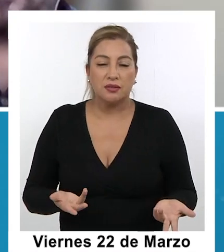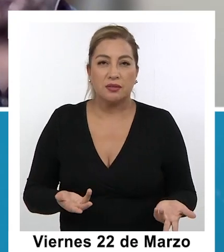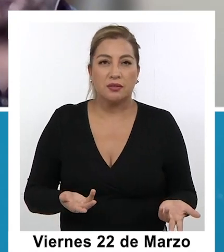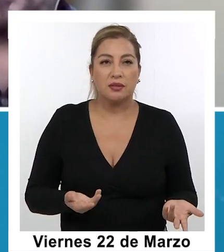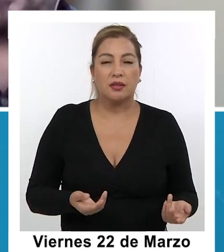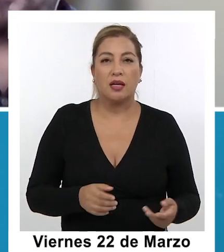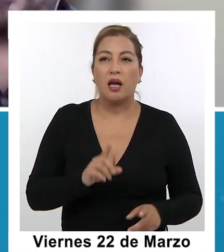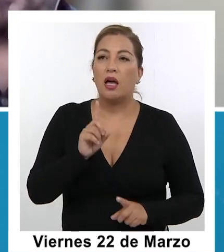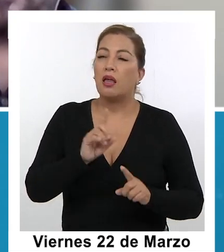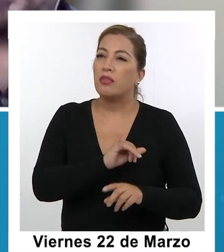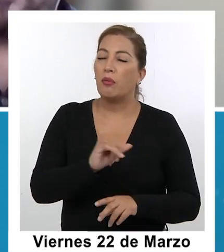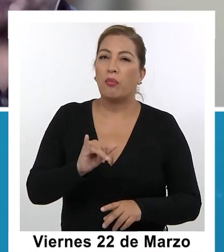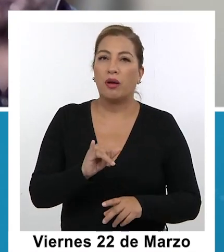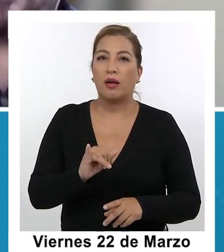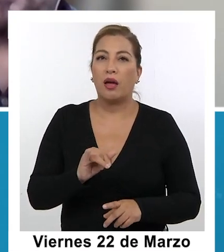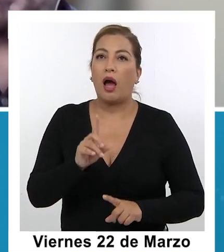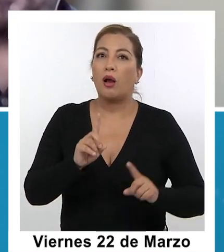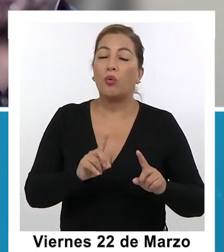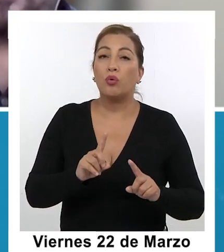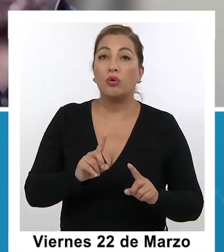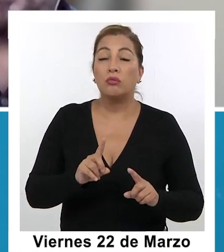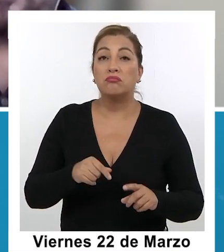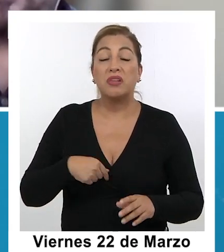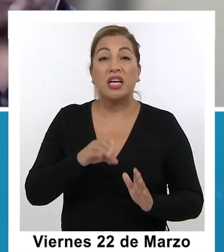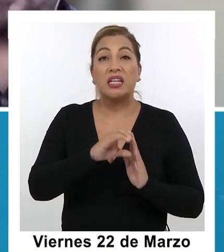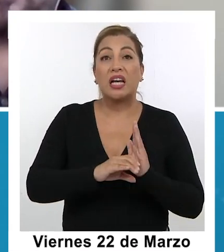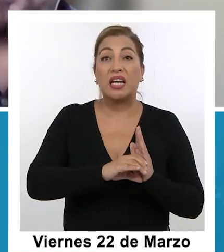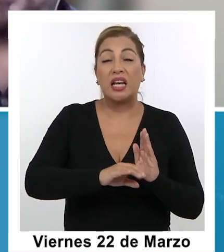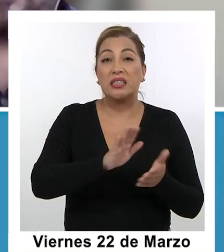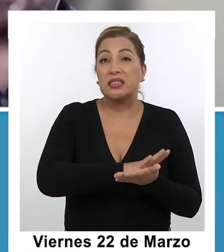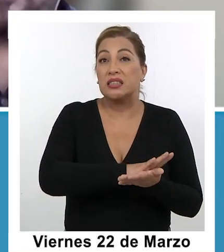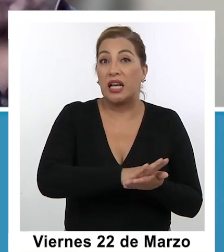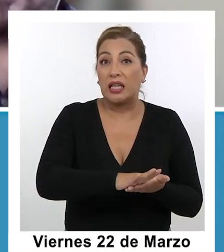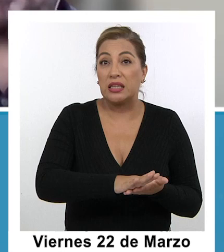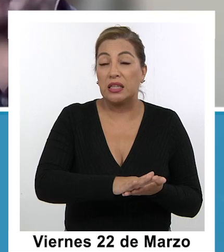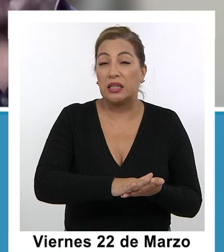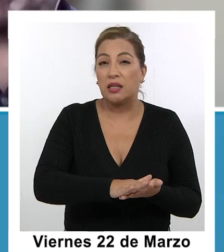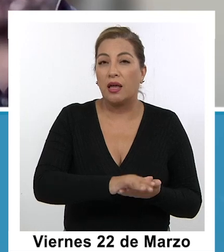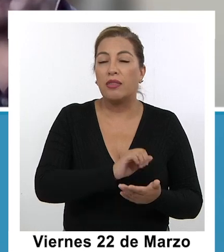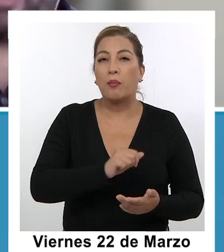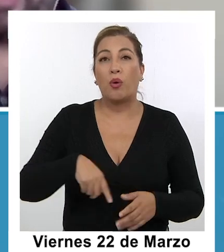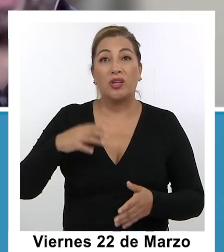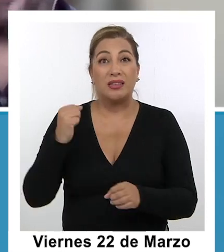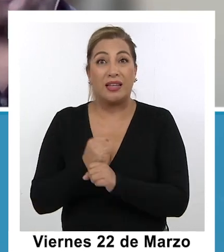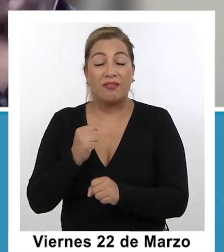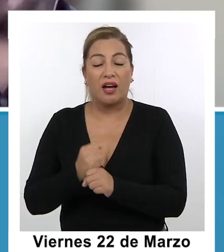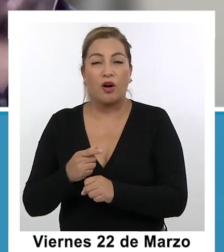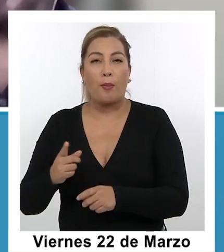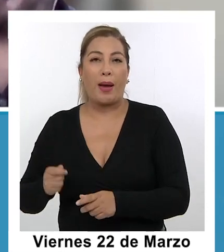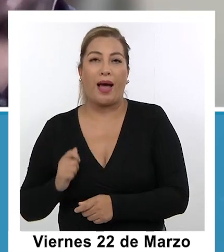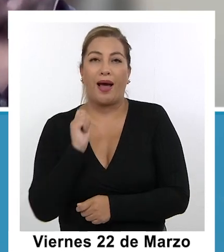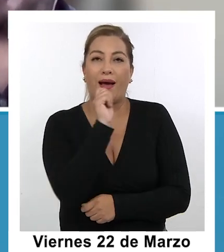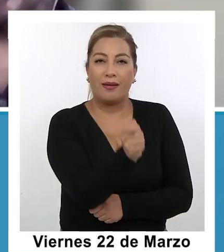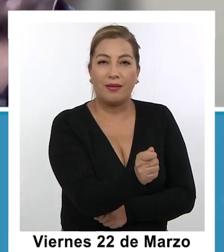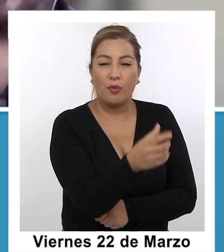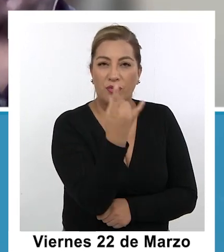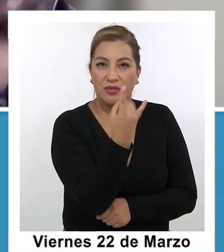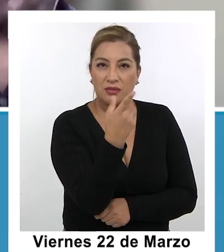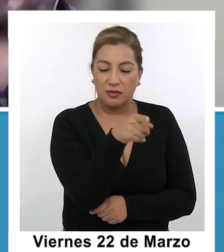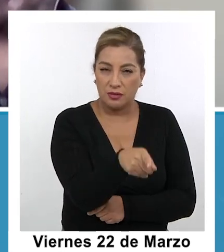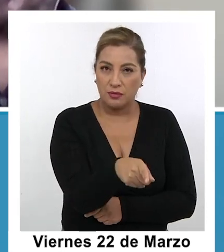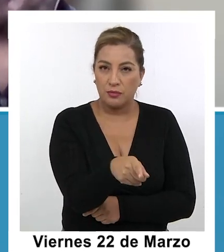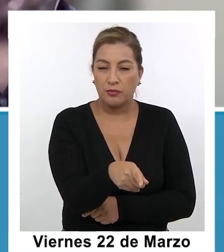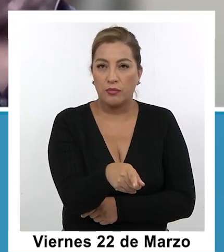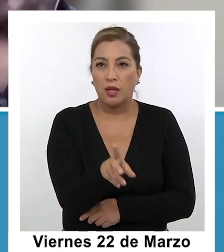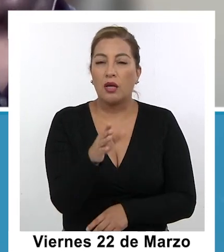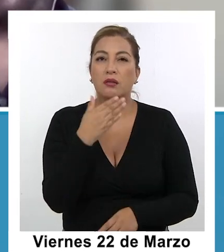después los estudiantes tienen que devolver de alguna manera dos años trabajando en un colegio municipal o subvencionado. Esa una beca que ya está un buen rato. Pero